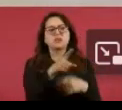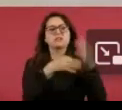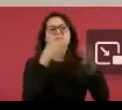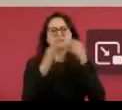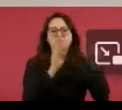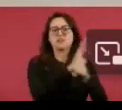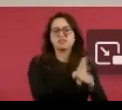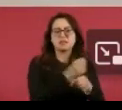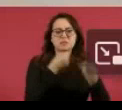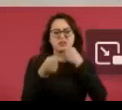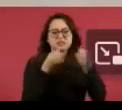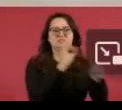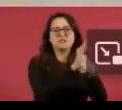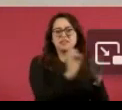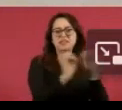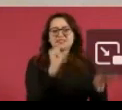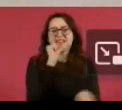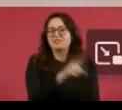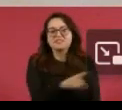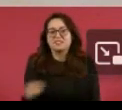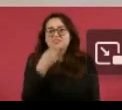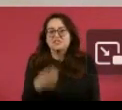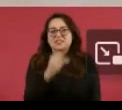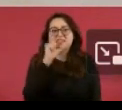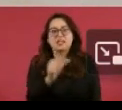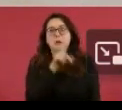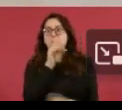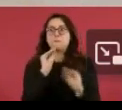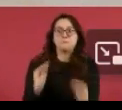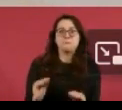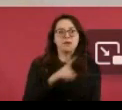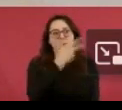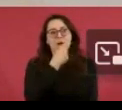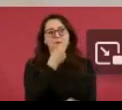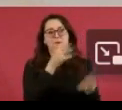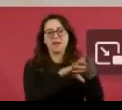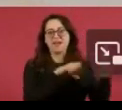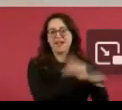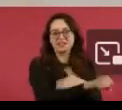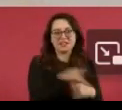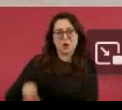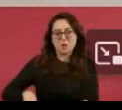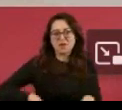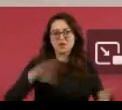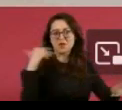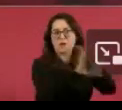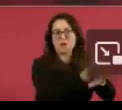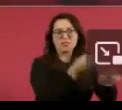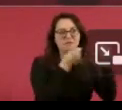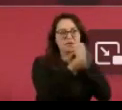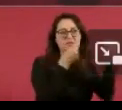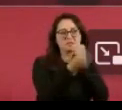que si condenan a Assange,